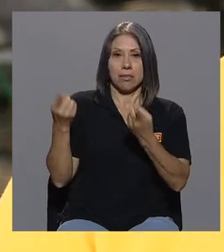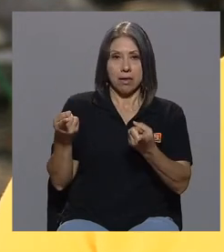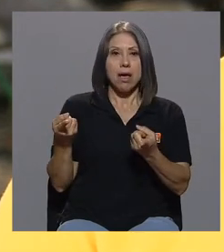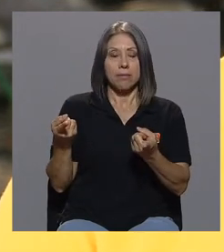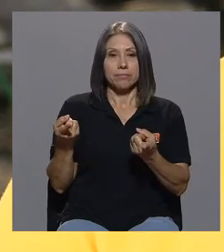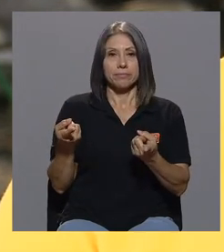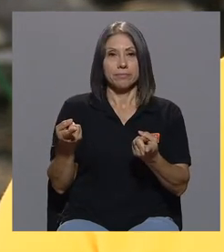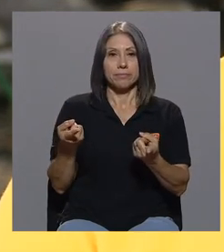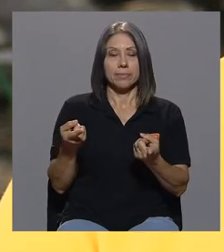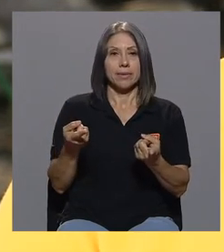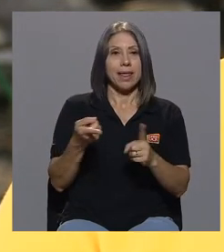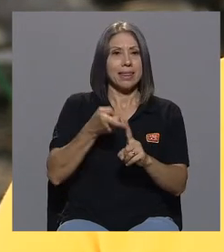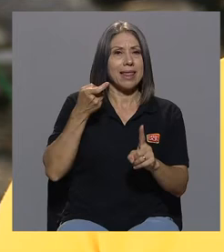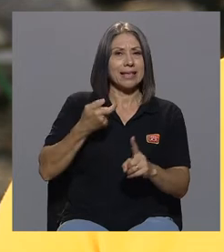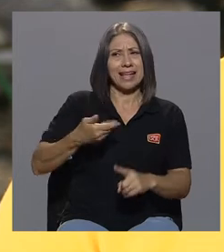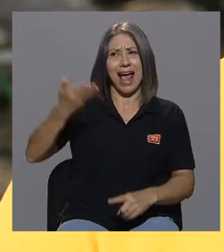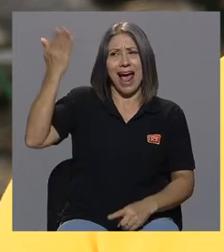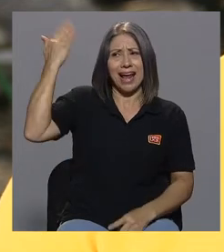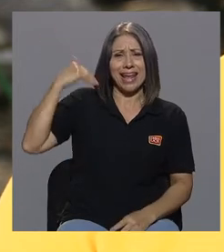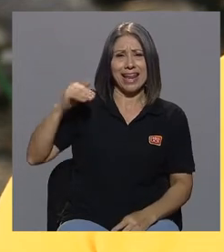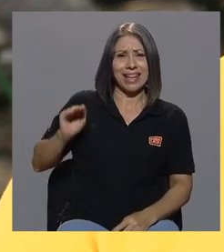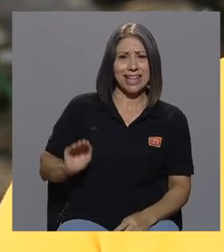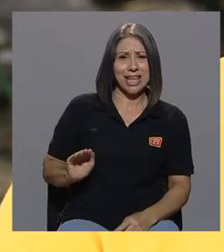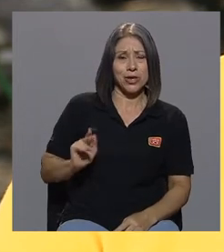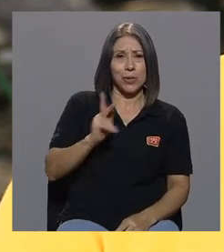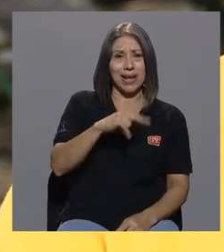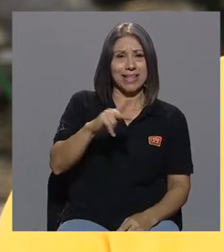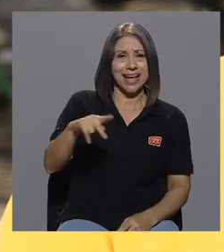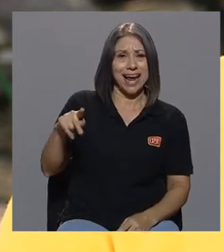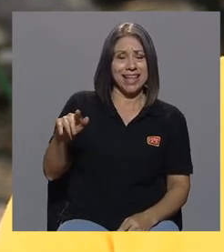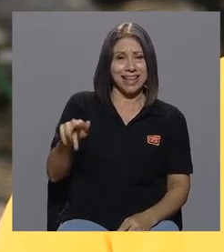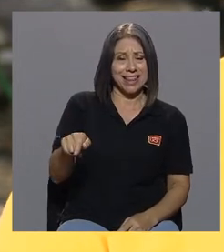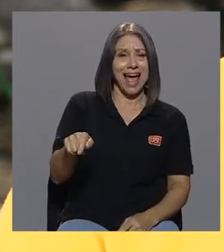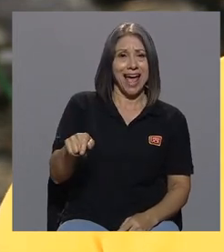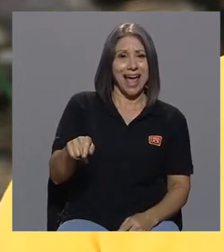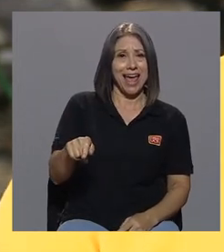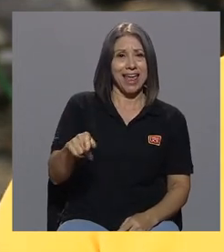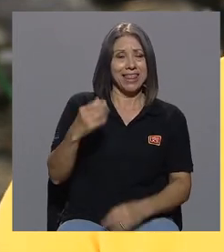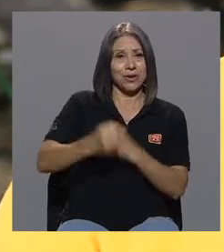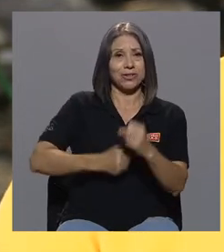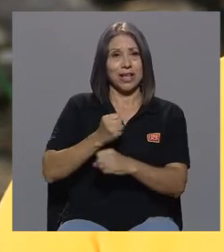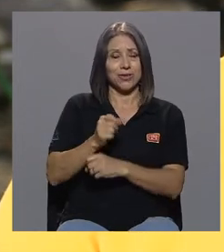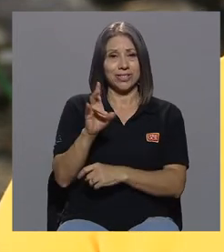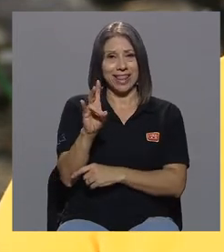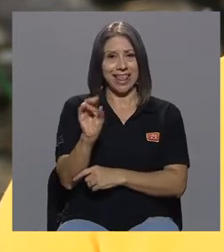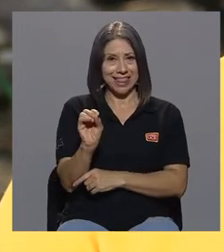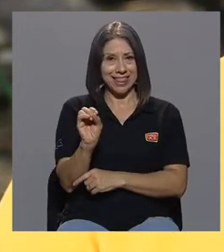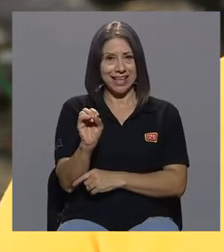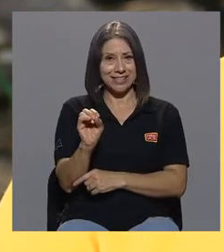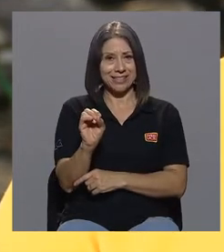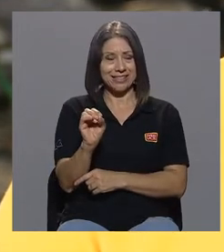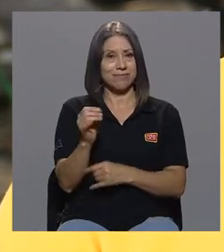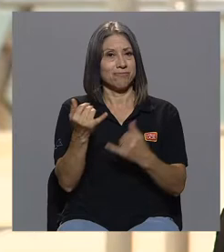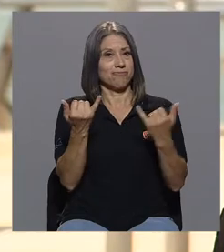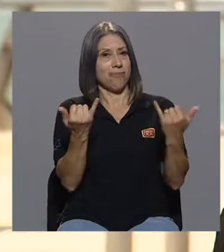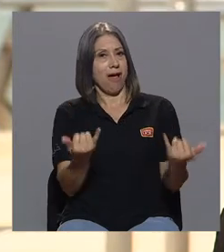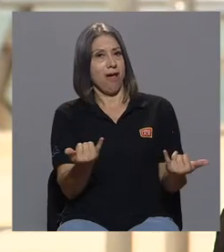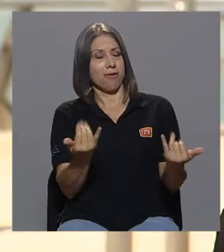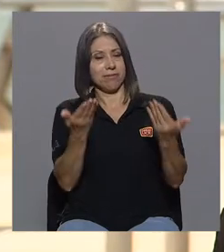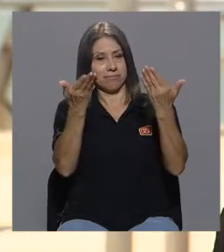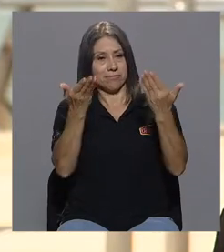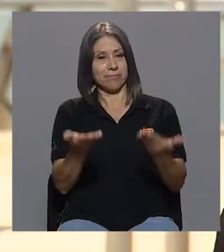aquel niño en la Chacarita de los 70's a don Mario